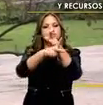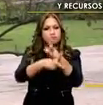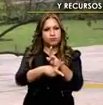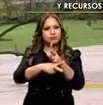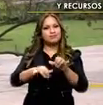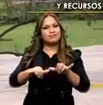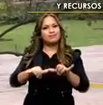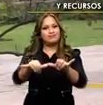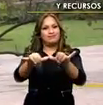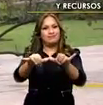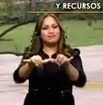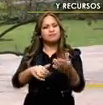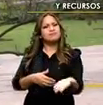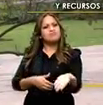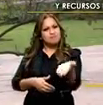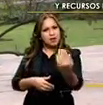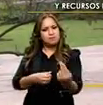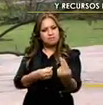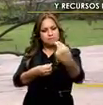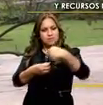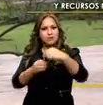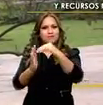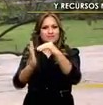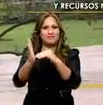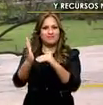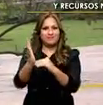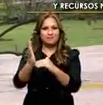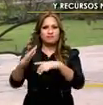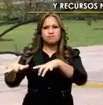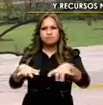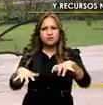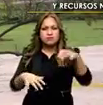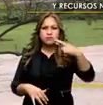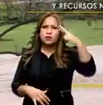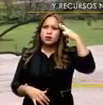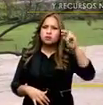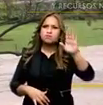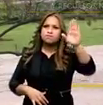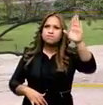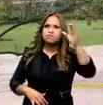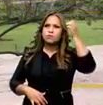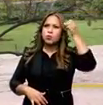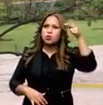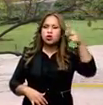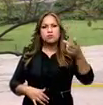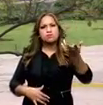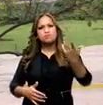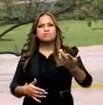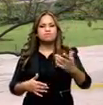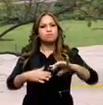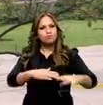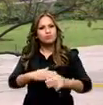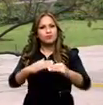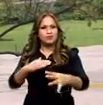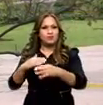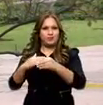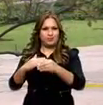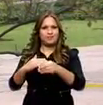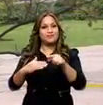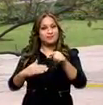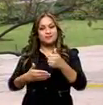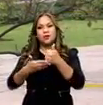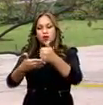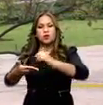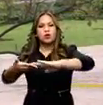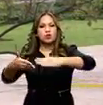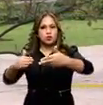Ven, inscríbete y participa activamente en este proceso importante que beneficia a las